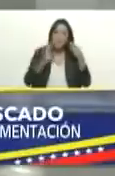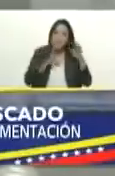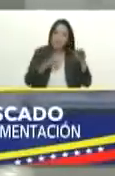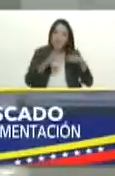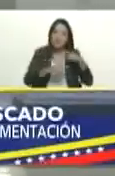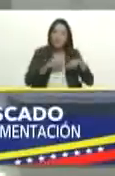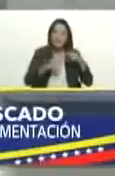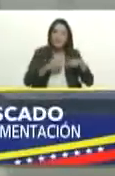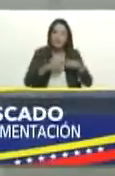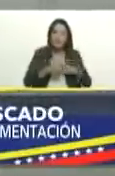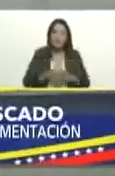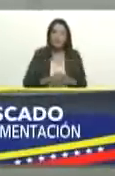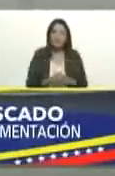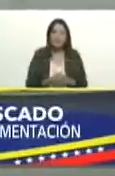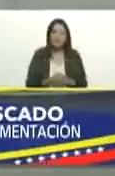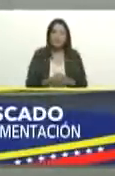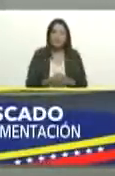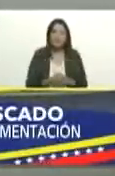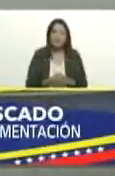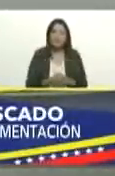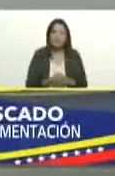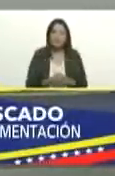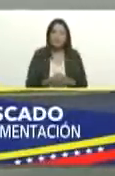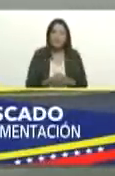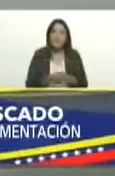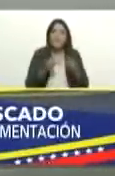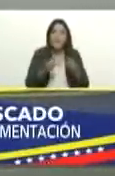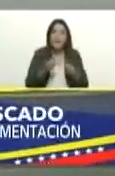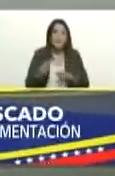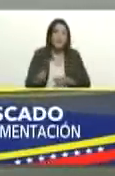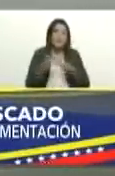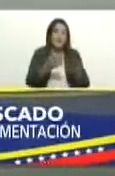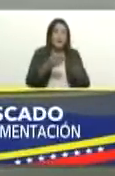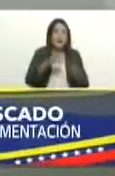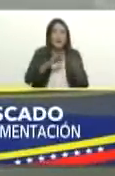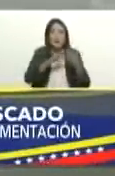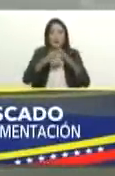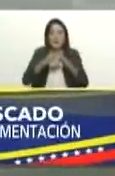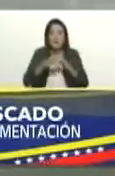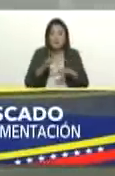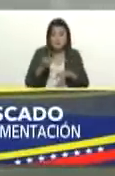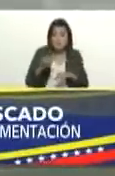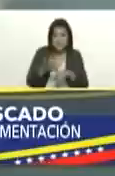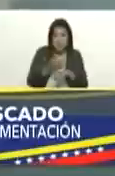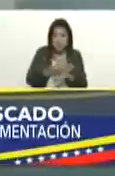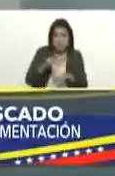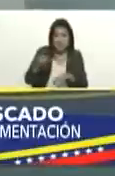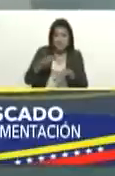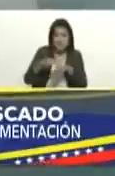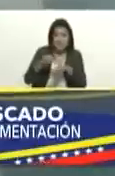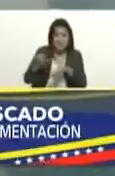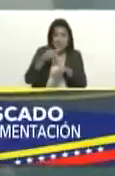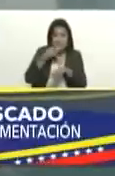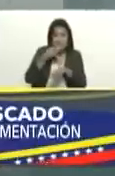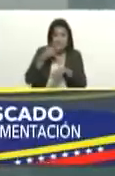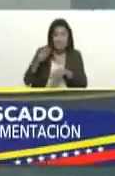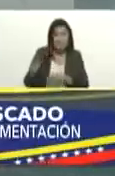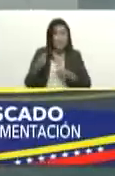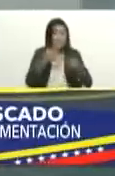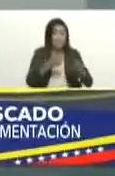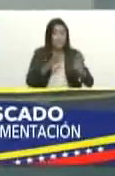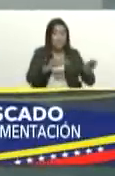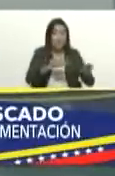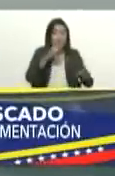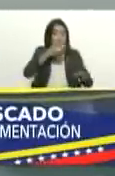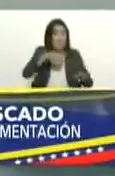para que le lleve esto a las comunidades aquí estamos como lo dijo el ministro de alimentación pues el bienestar para el pueblo el poder